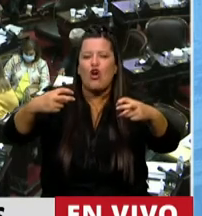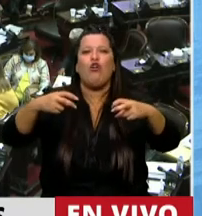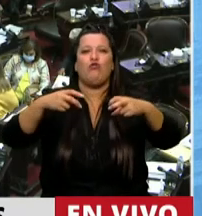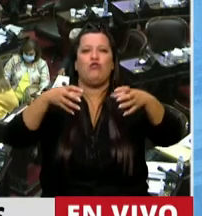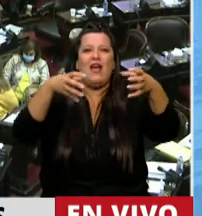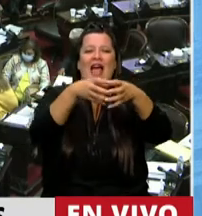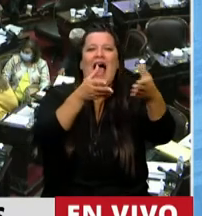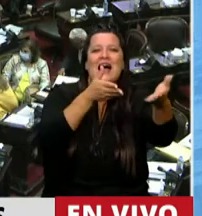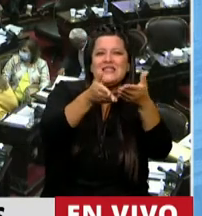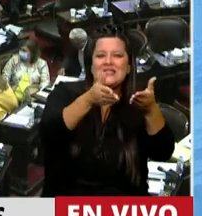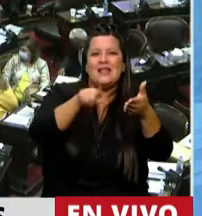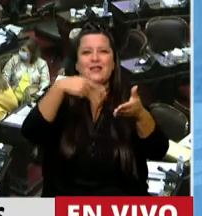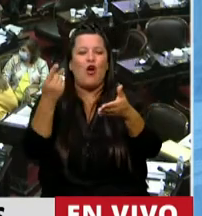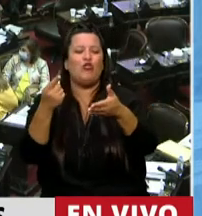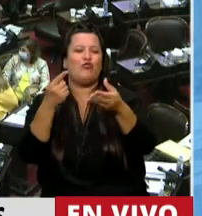asistente y adjunto,